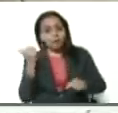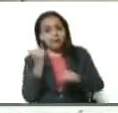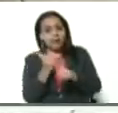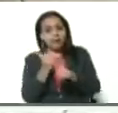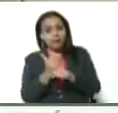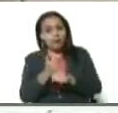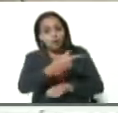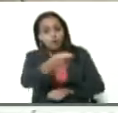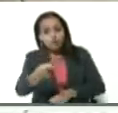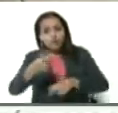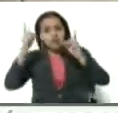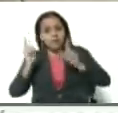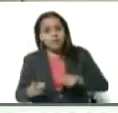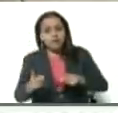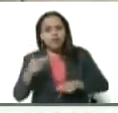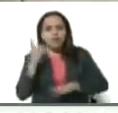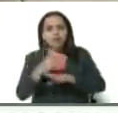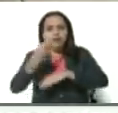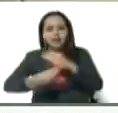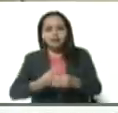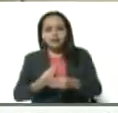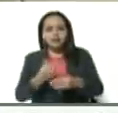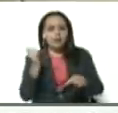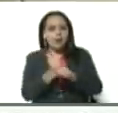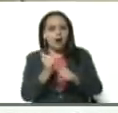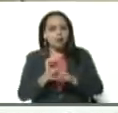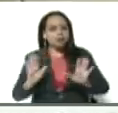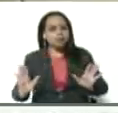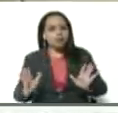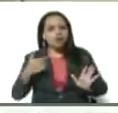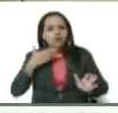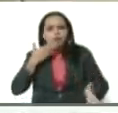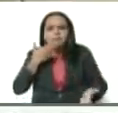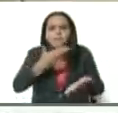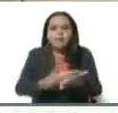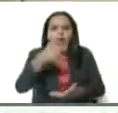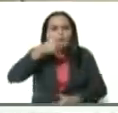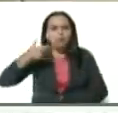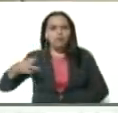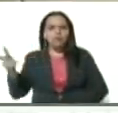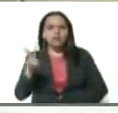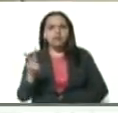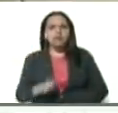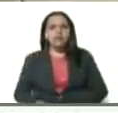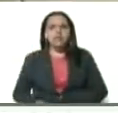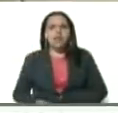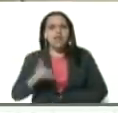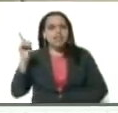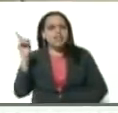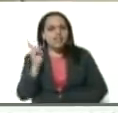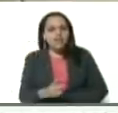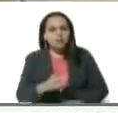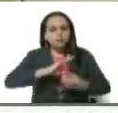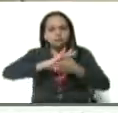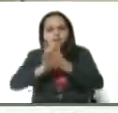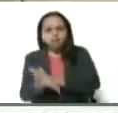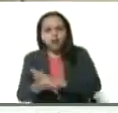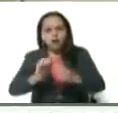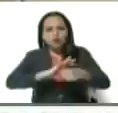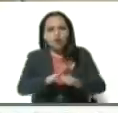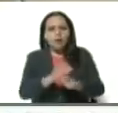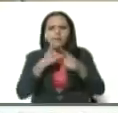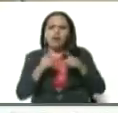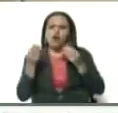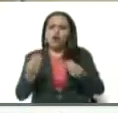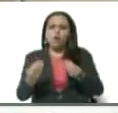Cumplan todos ustedes con su parte también. Así se lo pido al pueblo de Venezuela. Tenemos que vencer el coronavirus. Pero lo